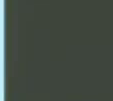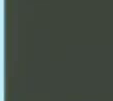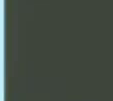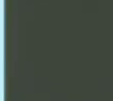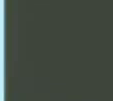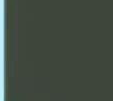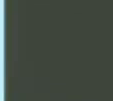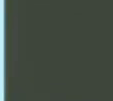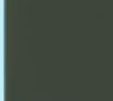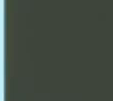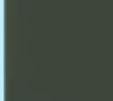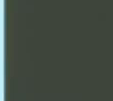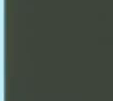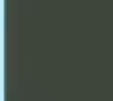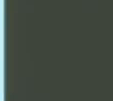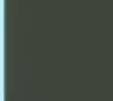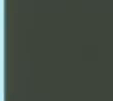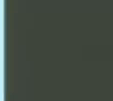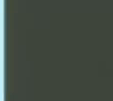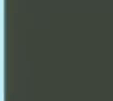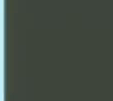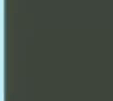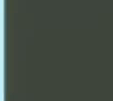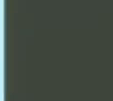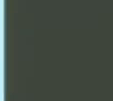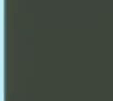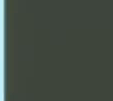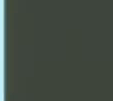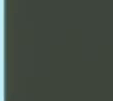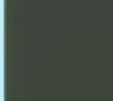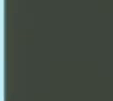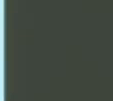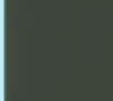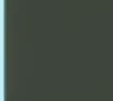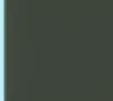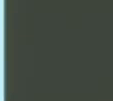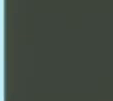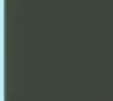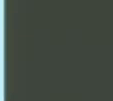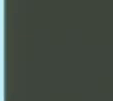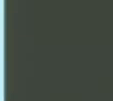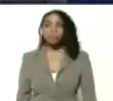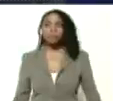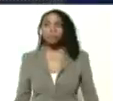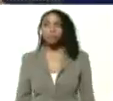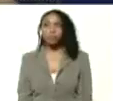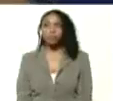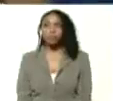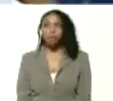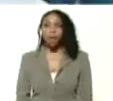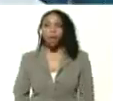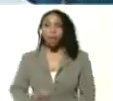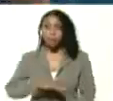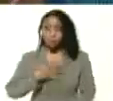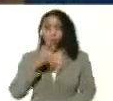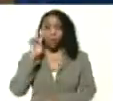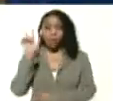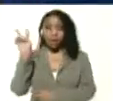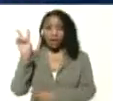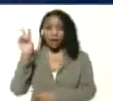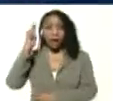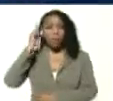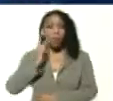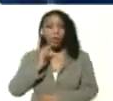extraordinario extraordinario de verdad y aquí podemos ver a Bolívar dirigiendo la